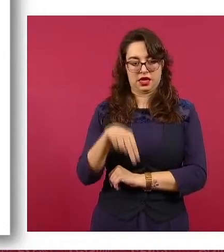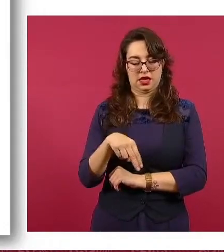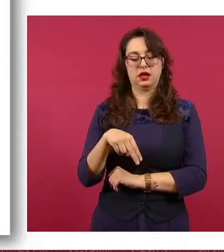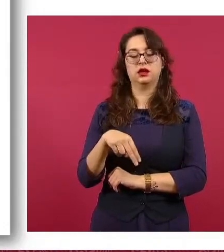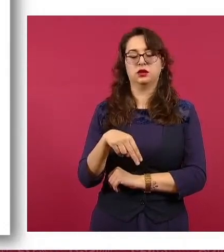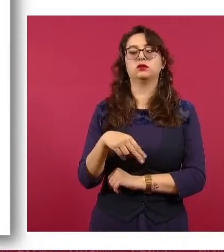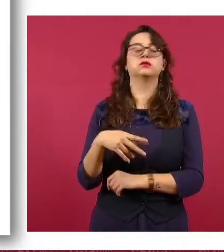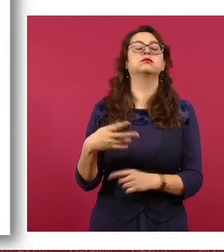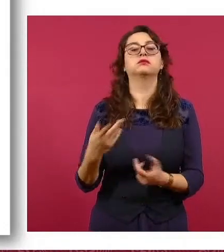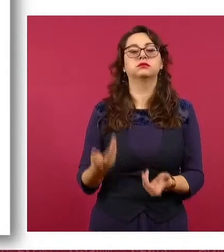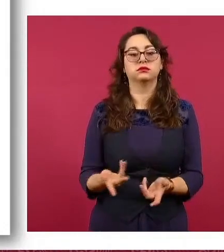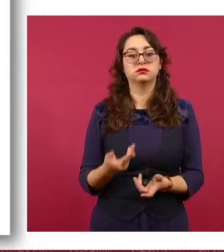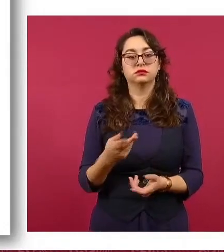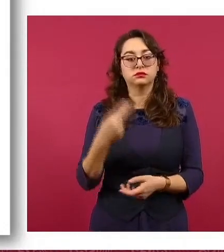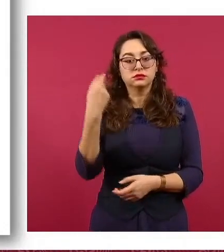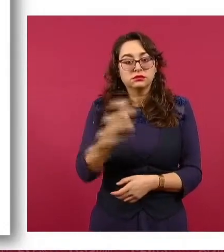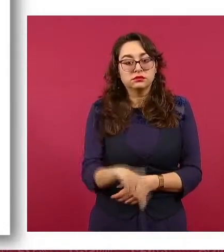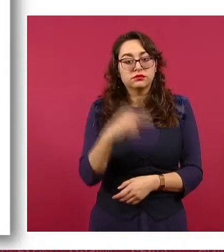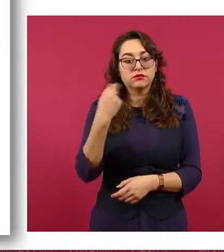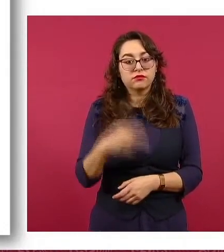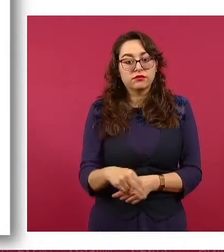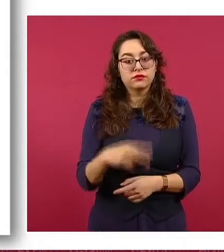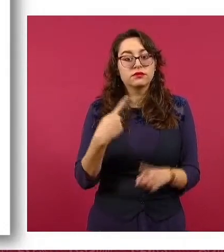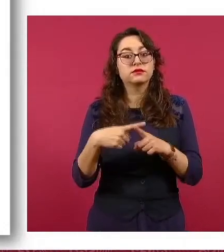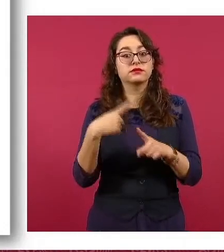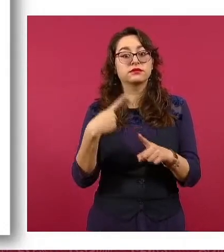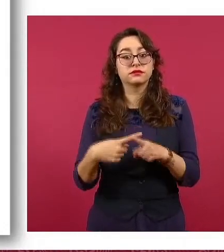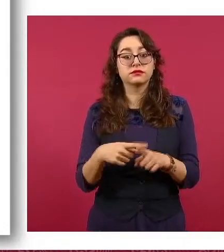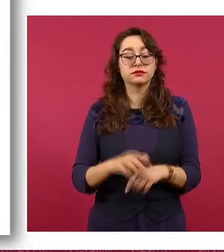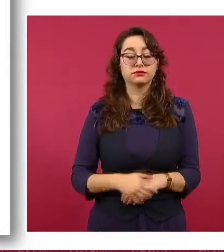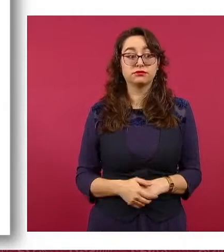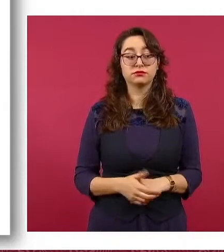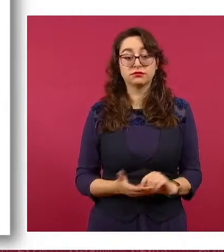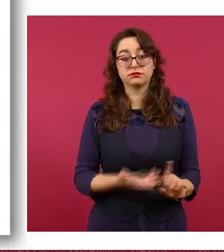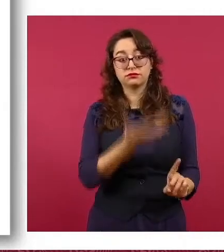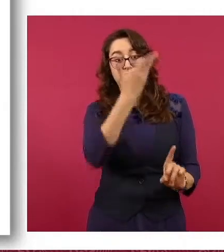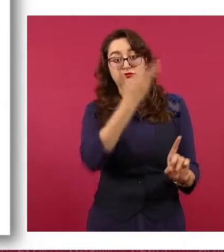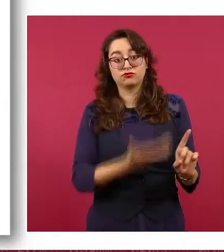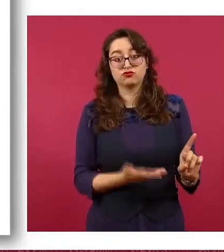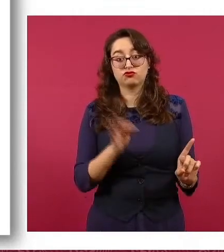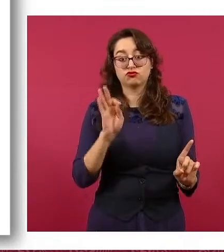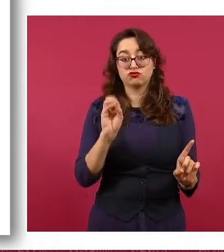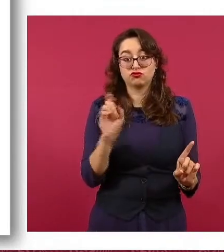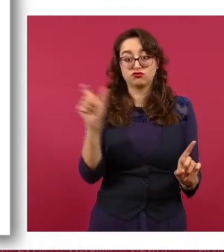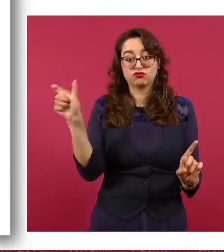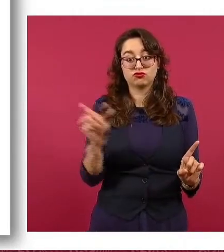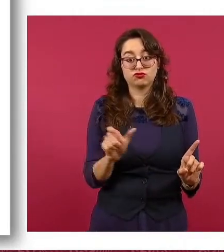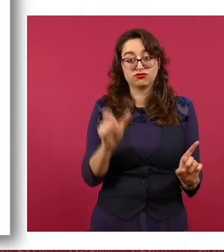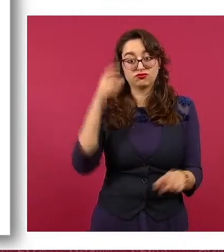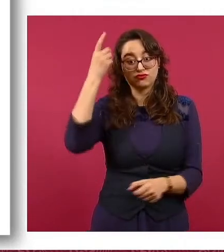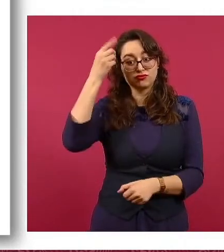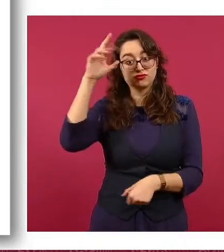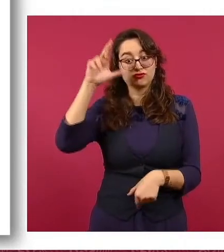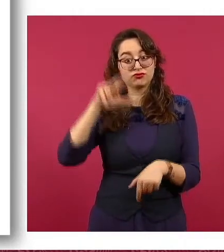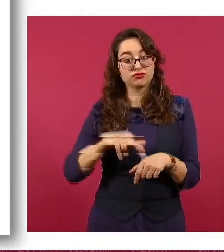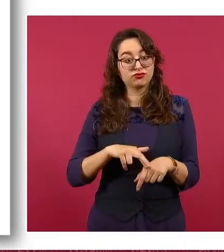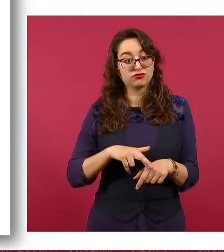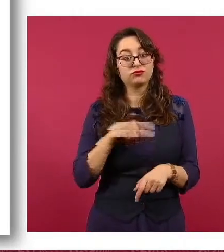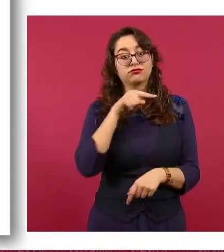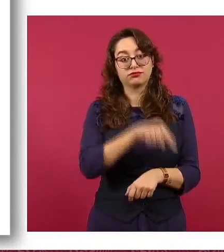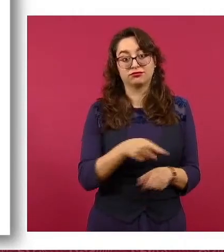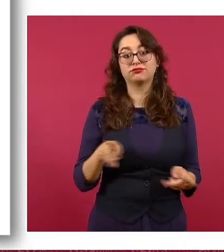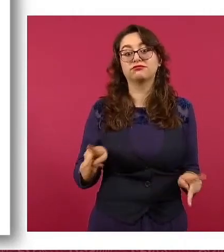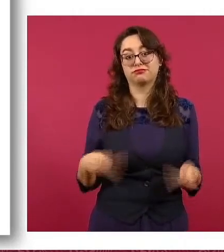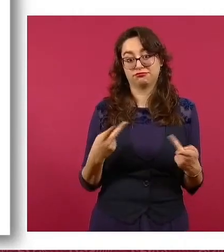aparece Vicente Fox como director de la empresa dedicada al negocio de productos derivados